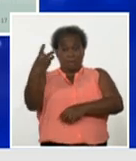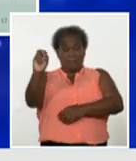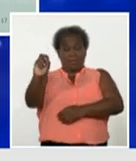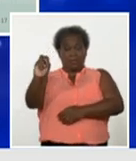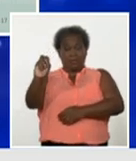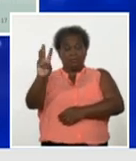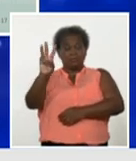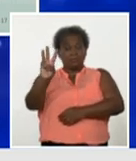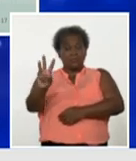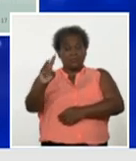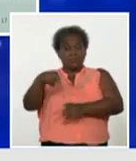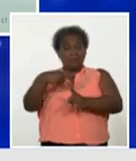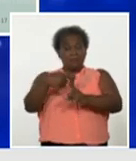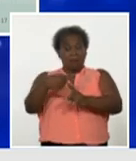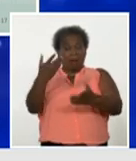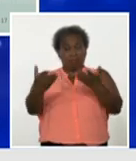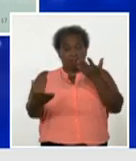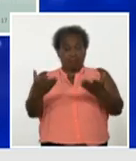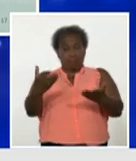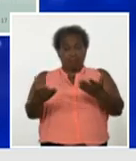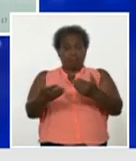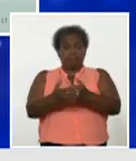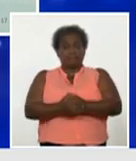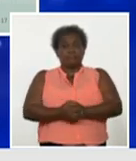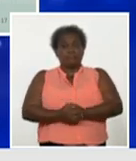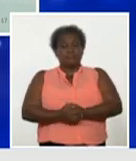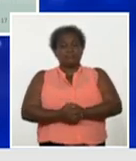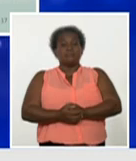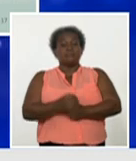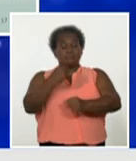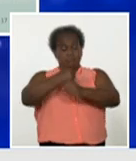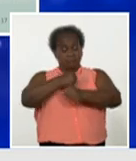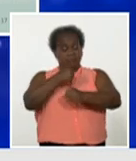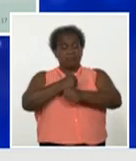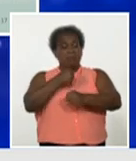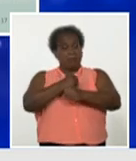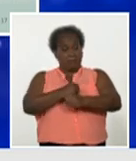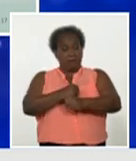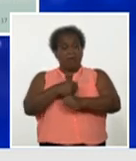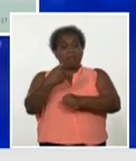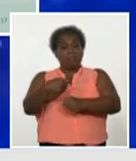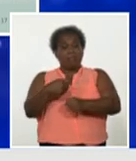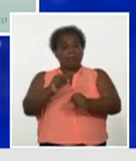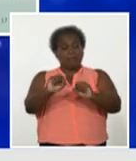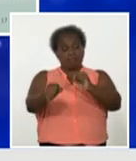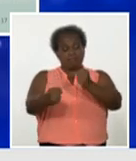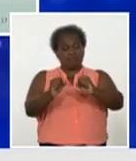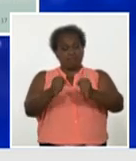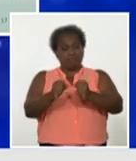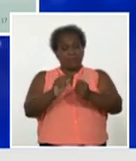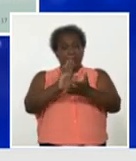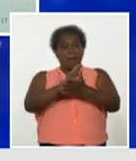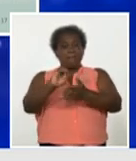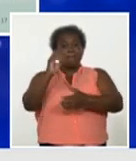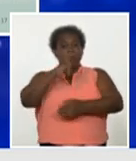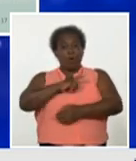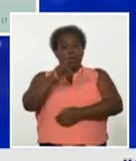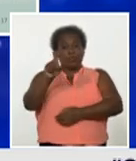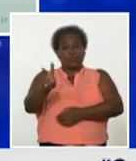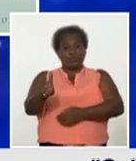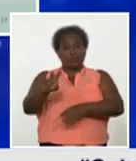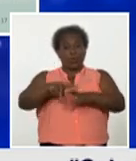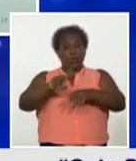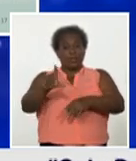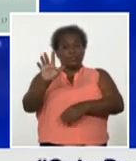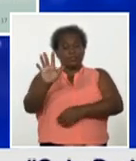más que el día anterior de toda forma trabajan y deben de controlar la transmisión moa con 12 holguín con